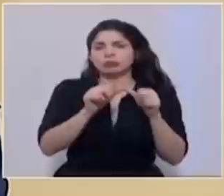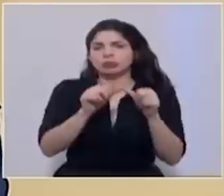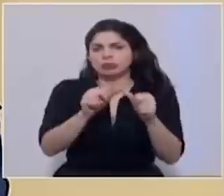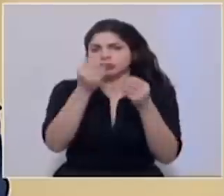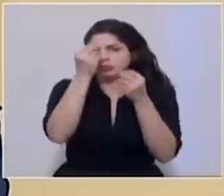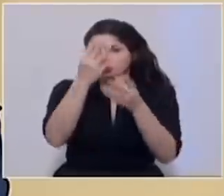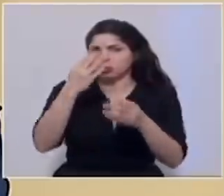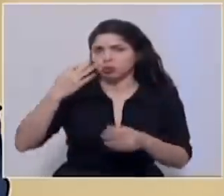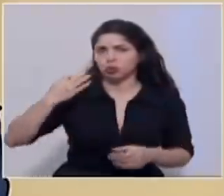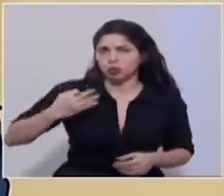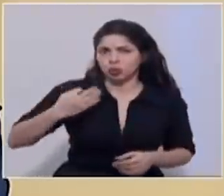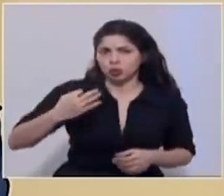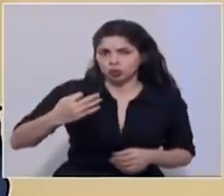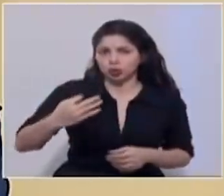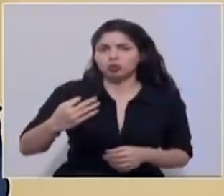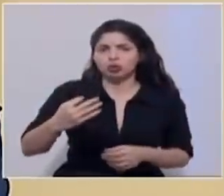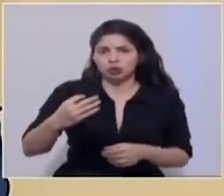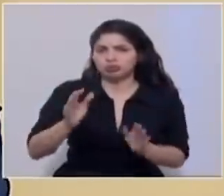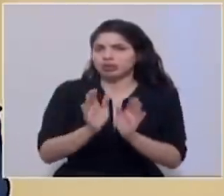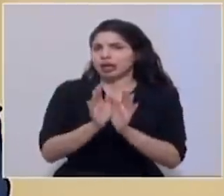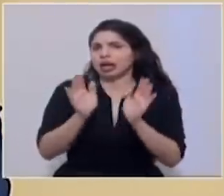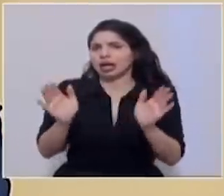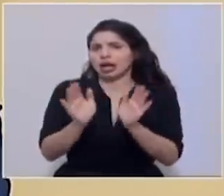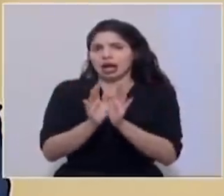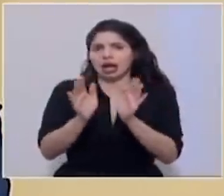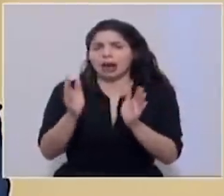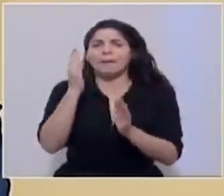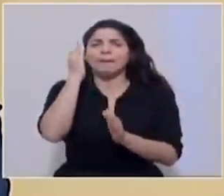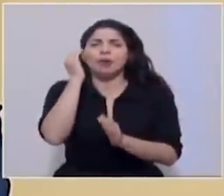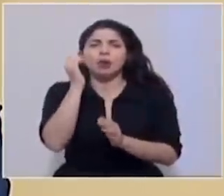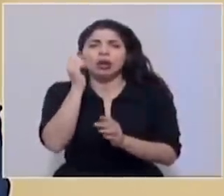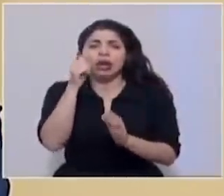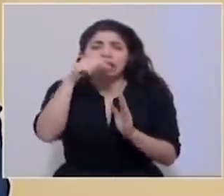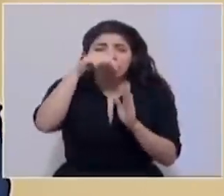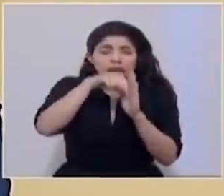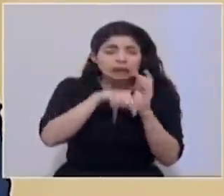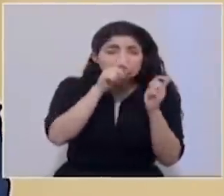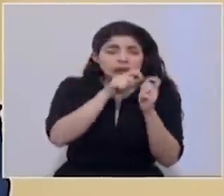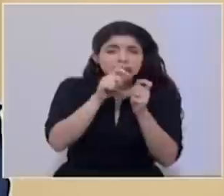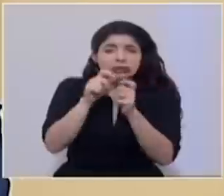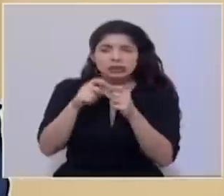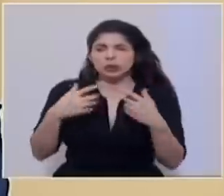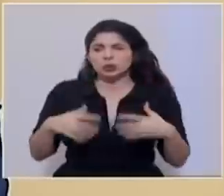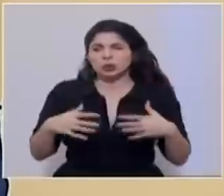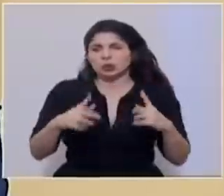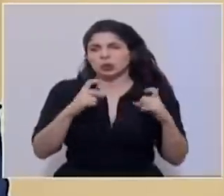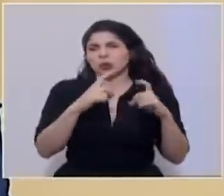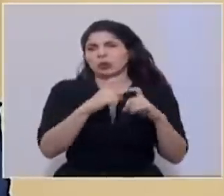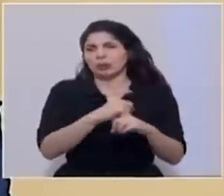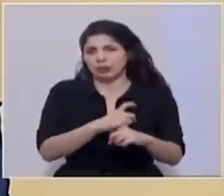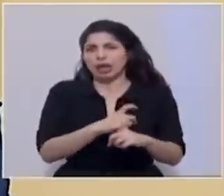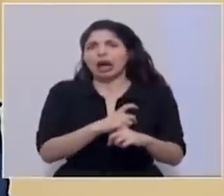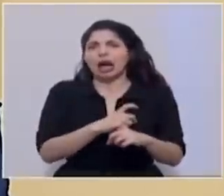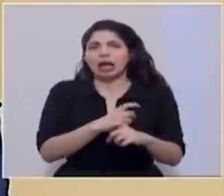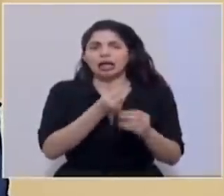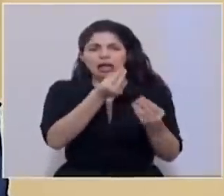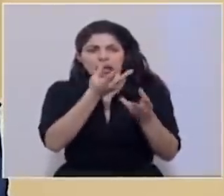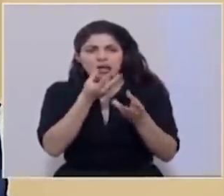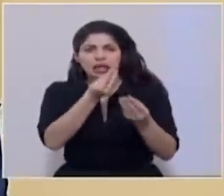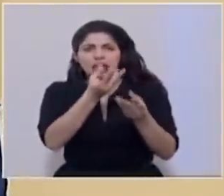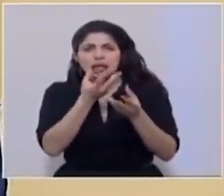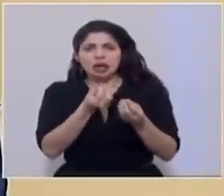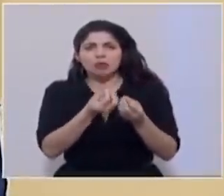diariamente de forma conjunta y general, dada la complejidad de la información y que se han venido pues reportando